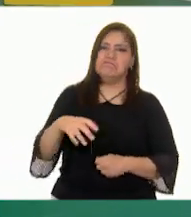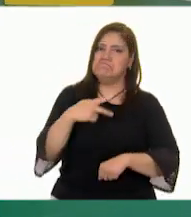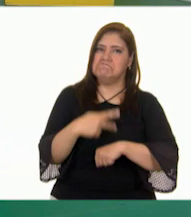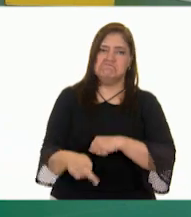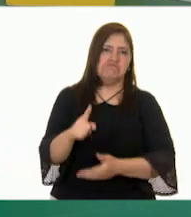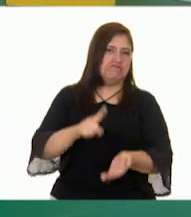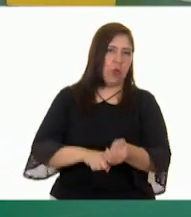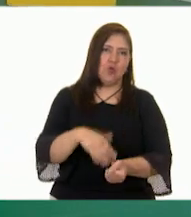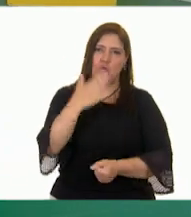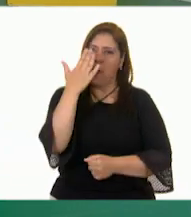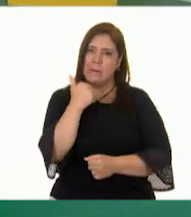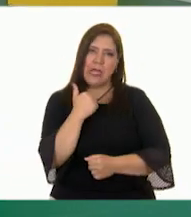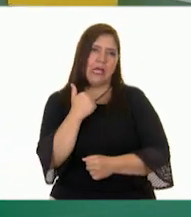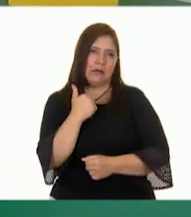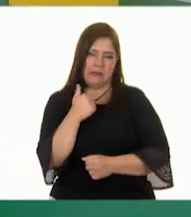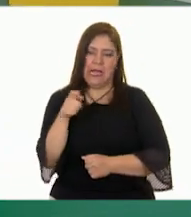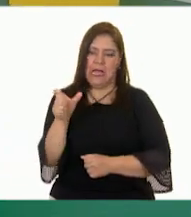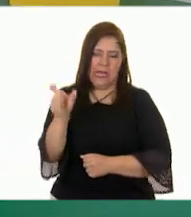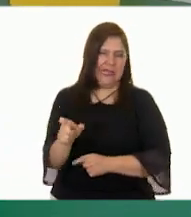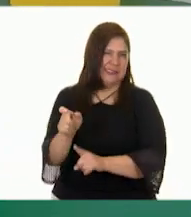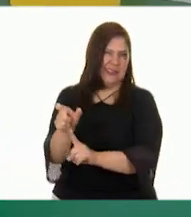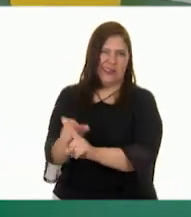representa un peligro para mí.